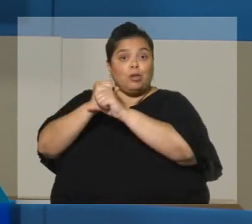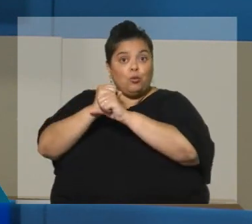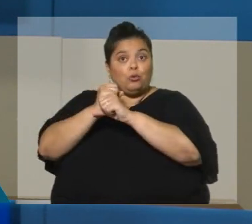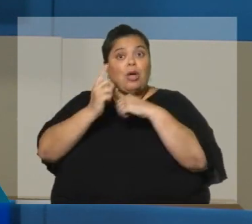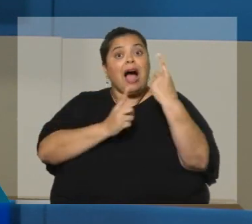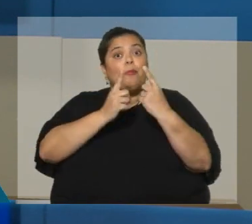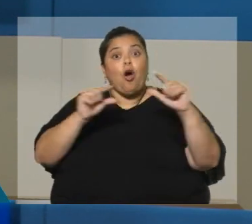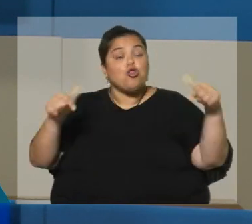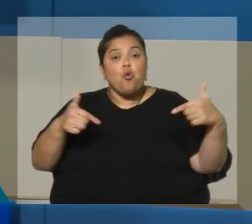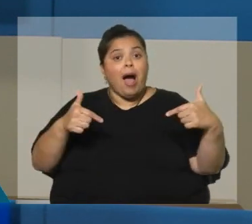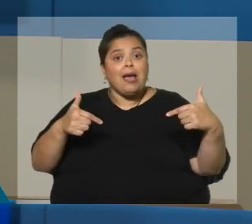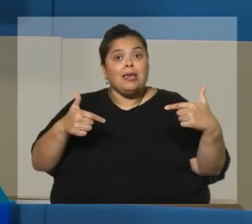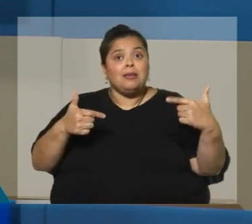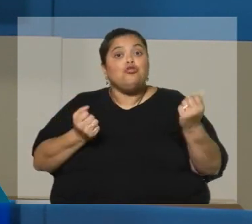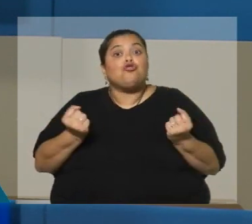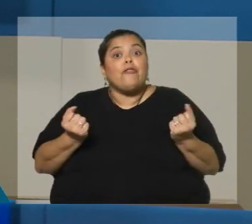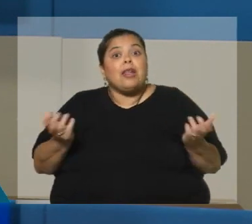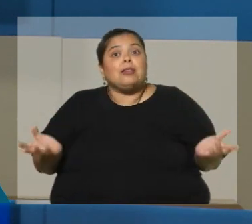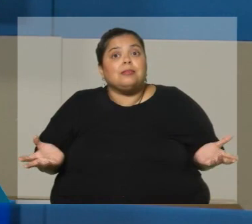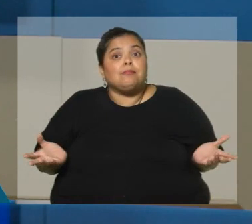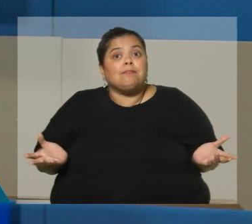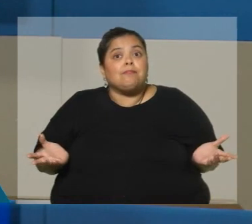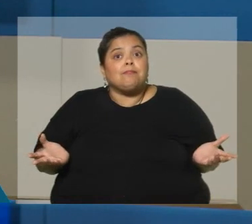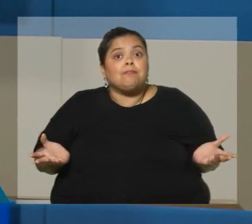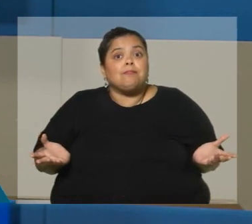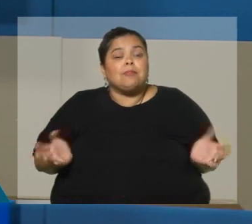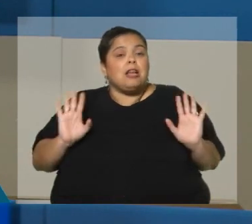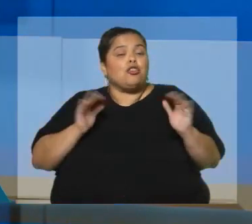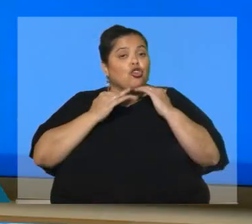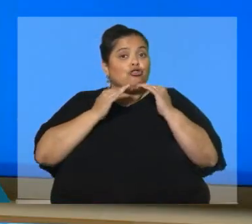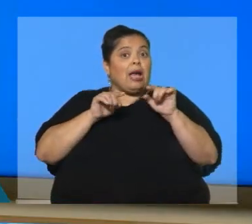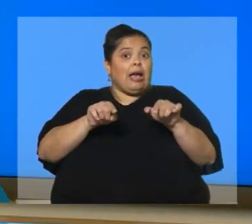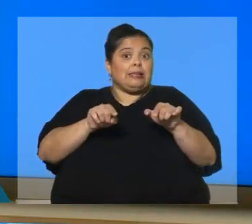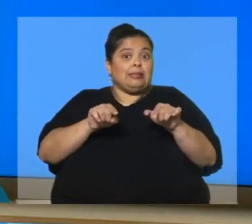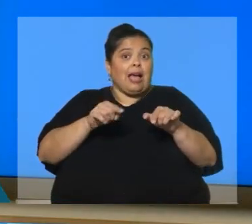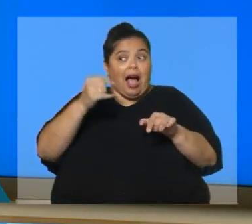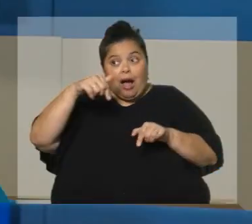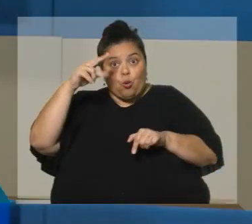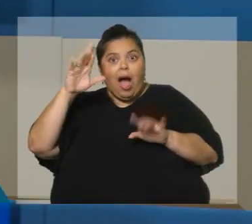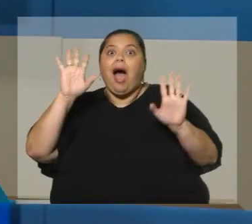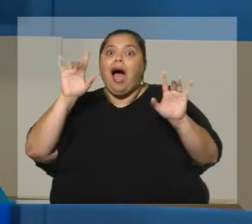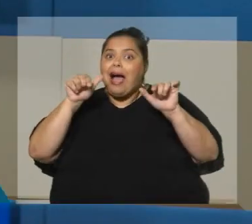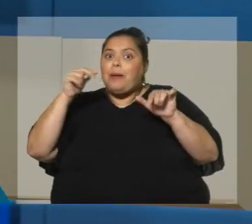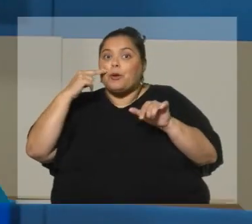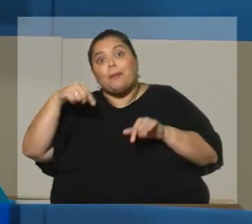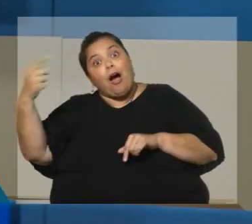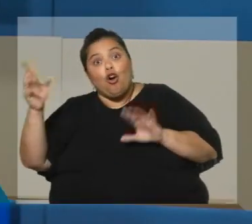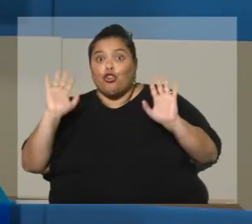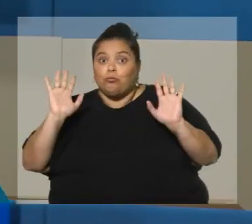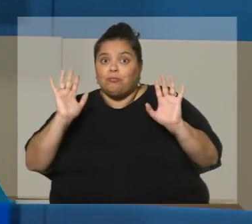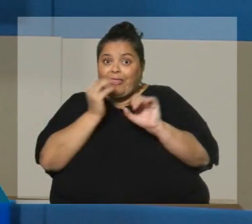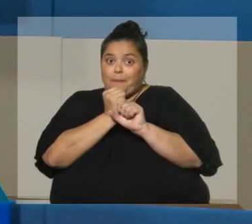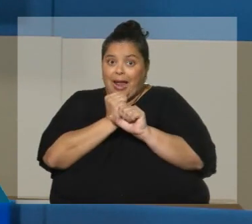choferes. No sé si eso va a ocurrir en Uruguay. Bueno, ahí el problema va a ser otro. Ahí el problema va a ser otro. Va a ser un problema de